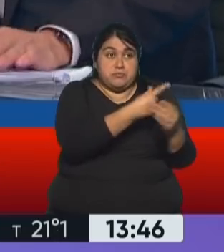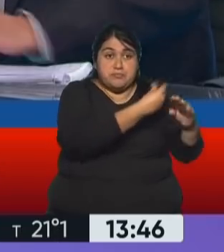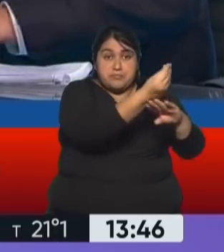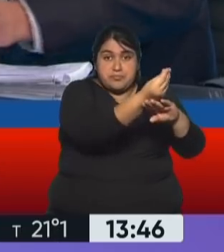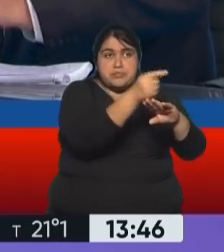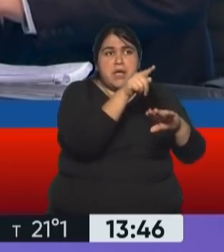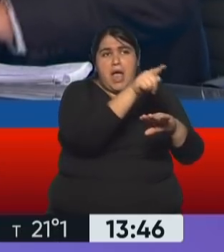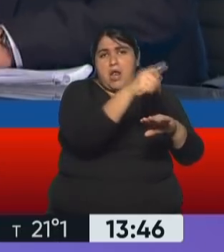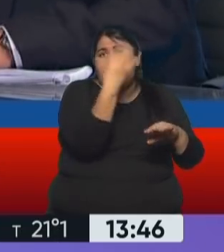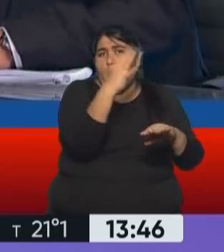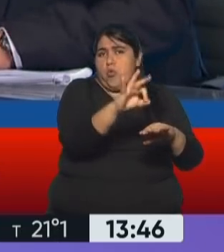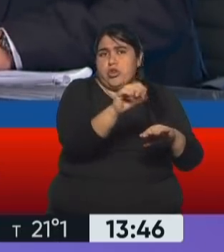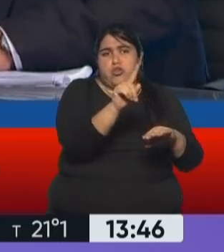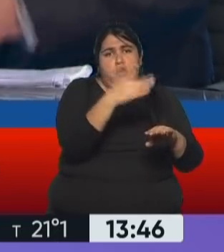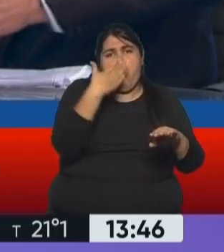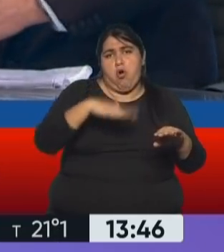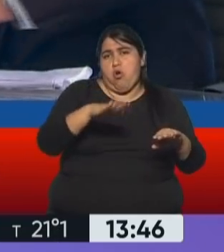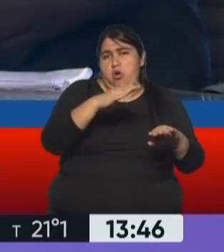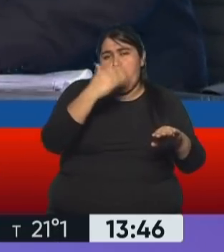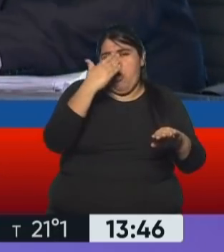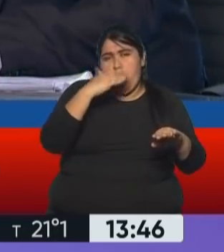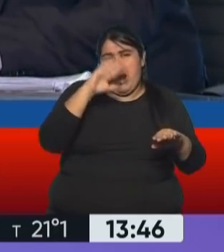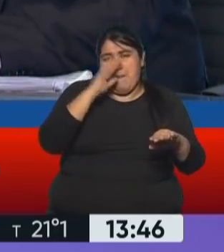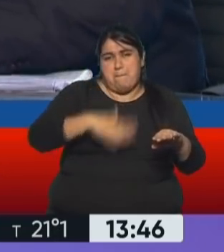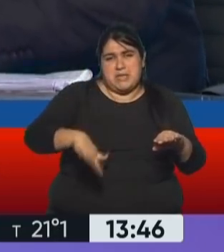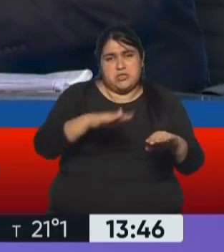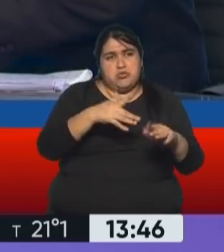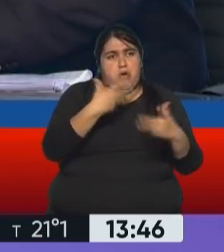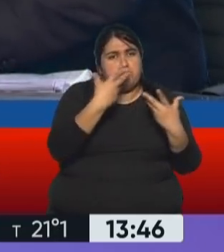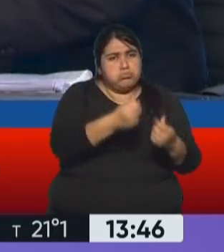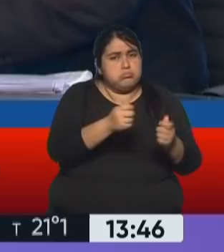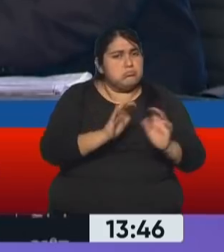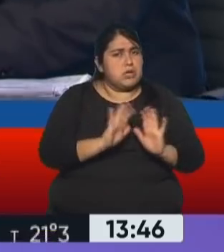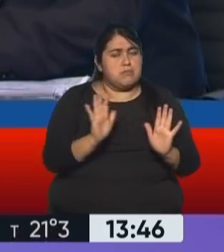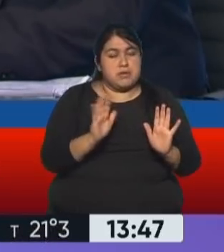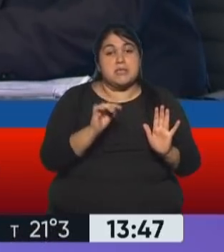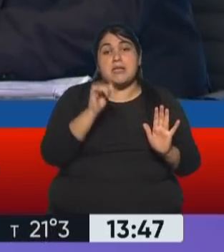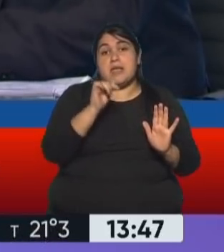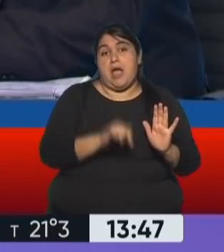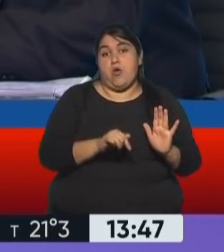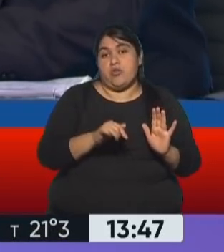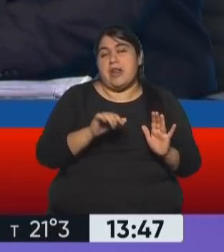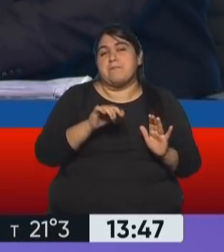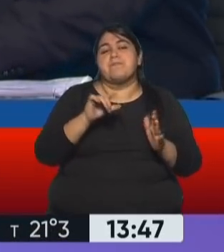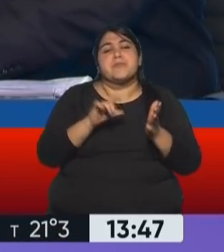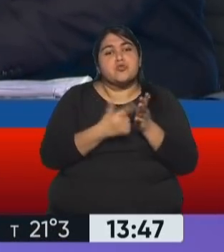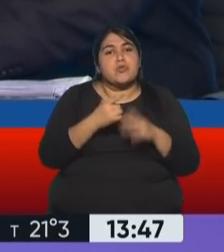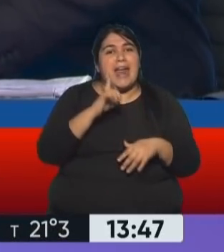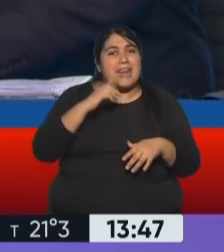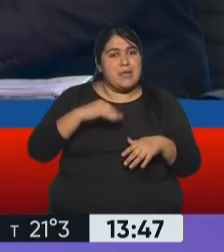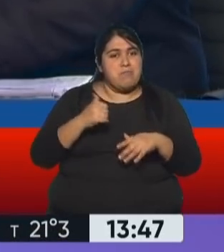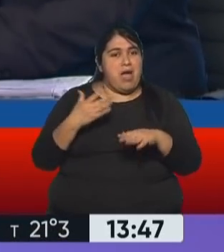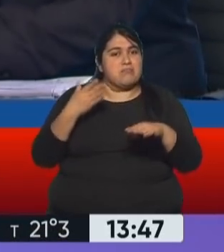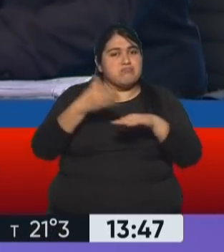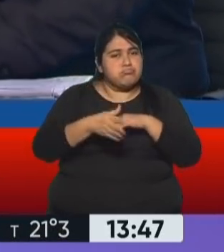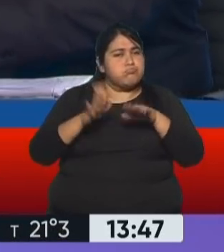nuestro candidato, es el único campesino y lo vamos a apoyar. Y ahora están impulsando eso. Y llegan a la ciudad de Lima con toda la, como